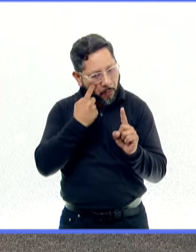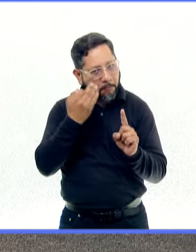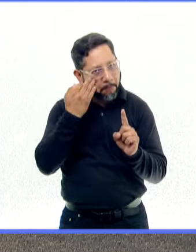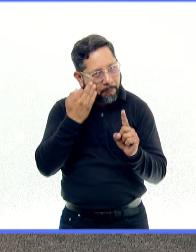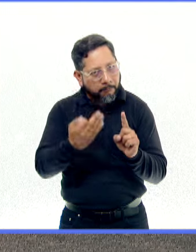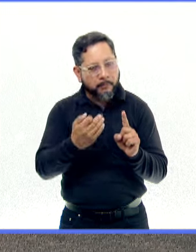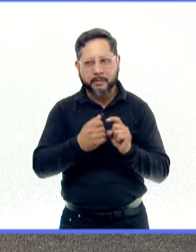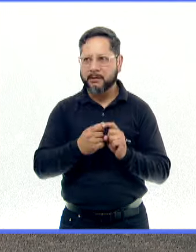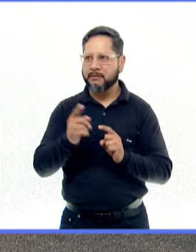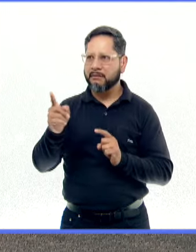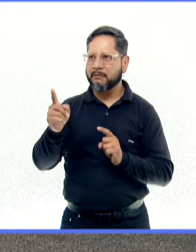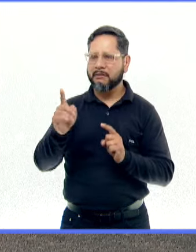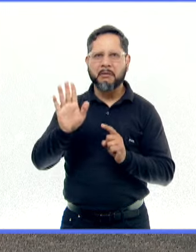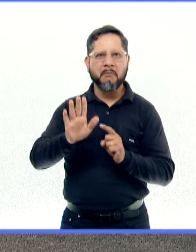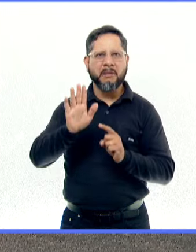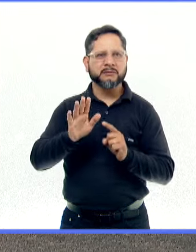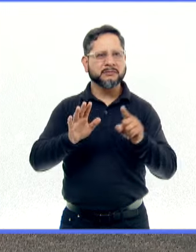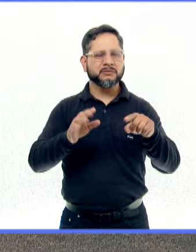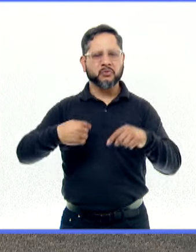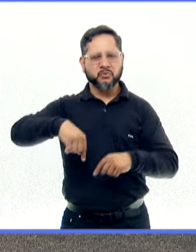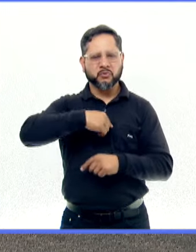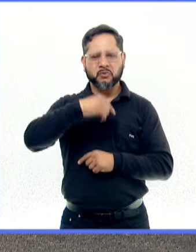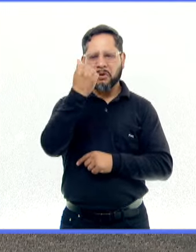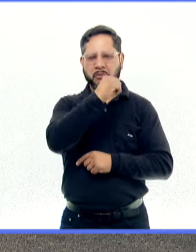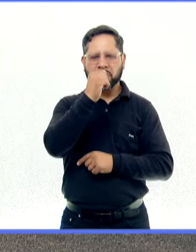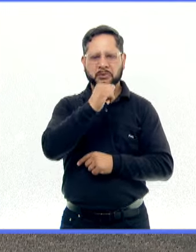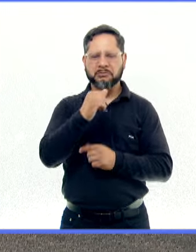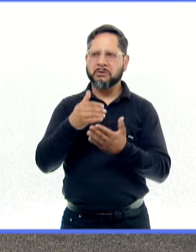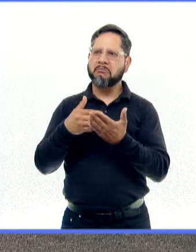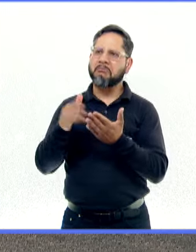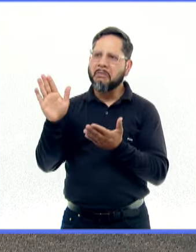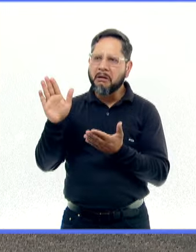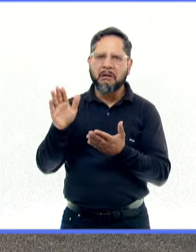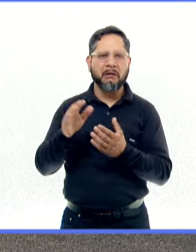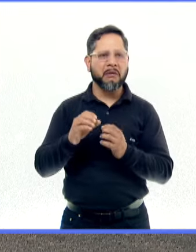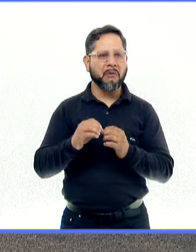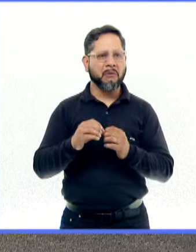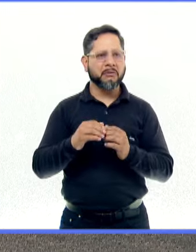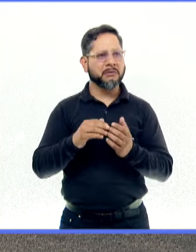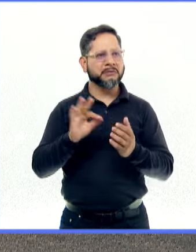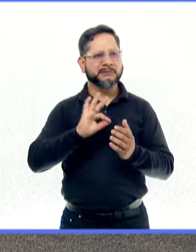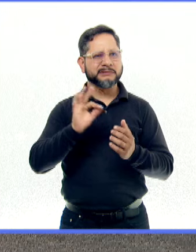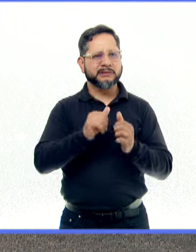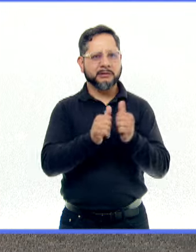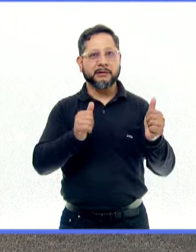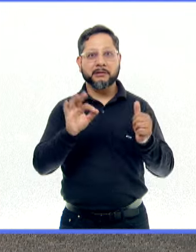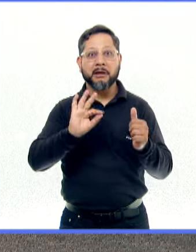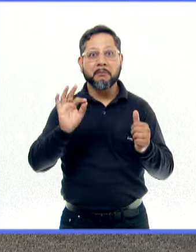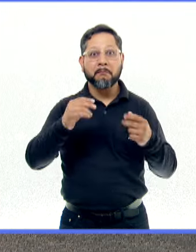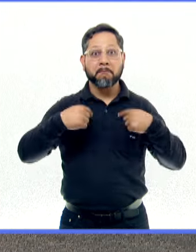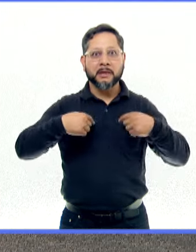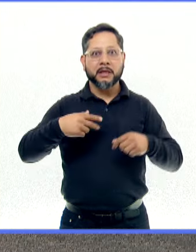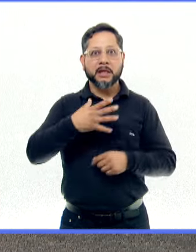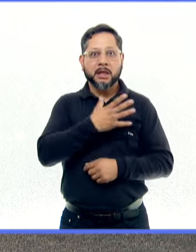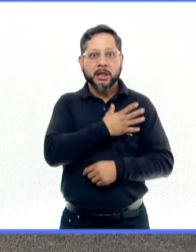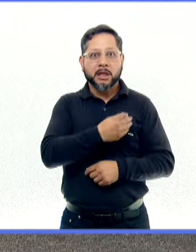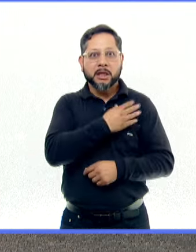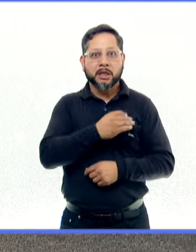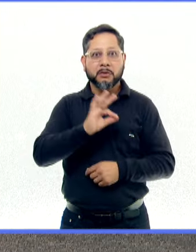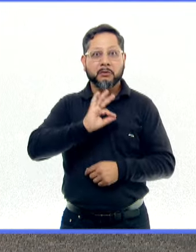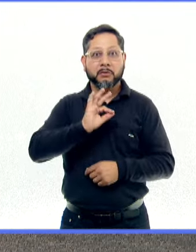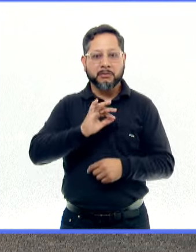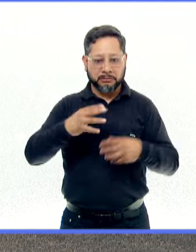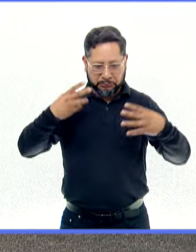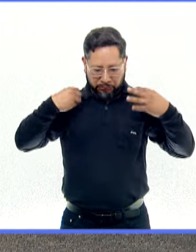¿no? Es decir, pues hemos sido rechazados, hemos sido corridos de lugares porque mi hijo se encueró, porque mi hijo hizo una rabieta,